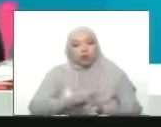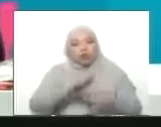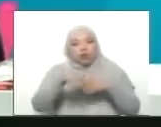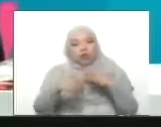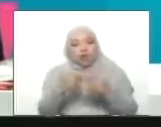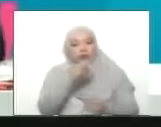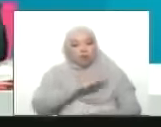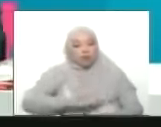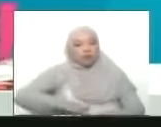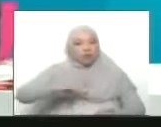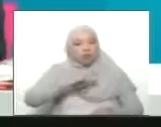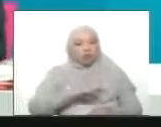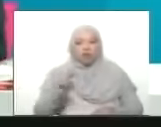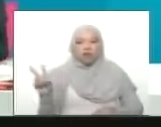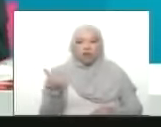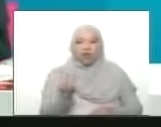y los logros de la gran misión Venezuela mujer gracias ¡Gracias!